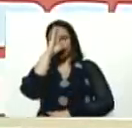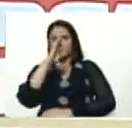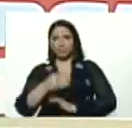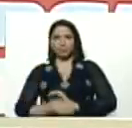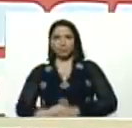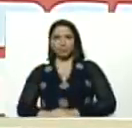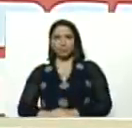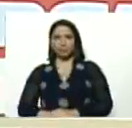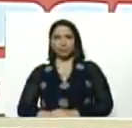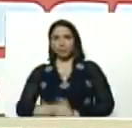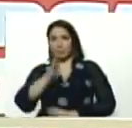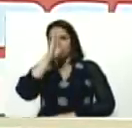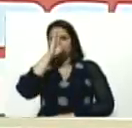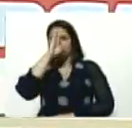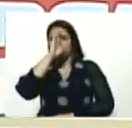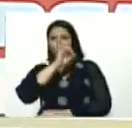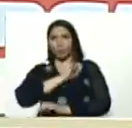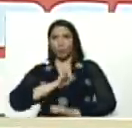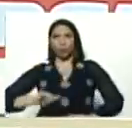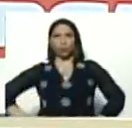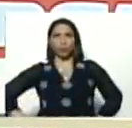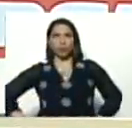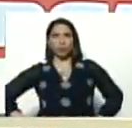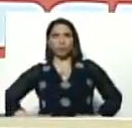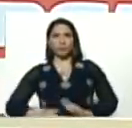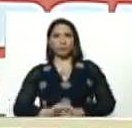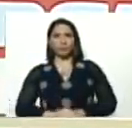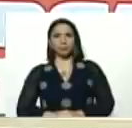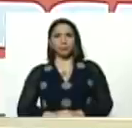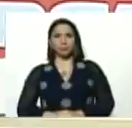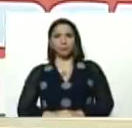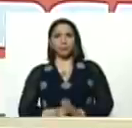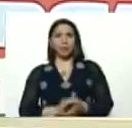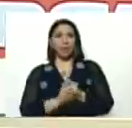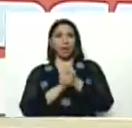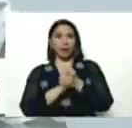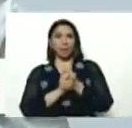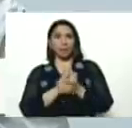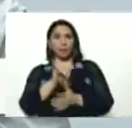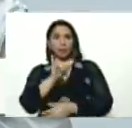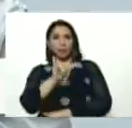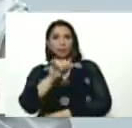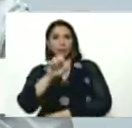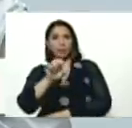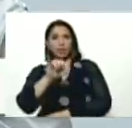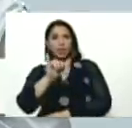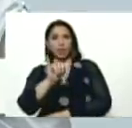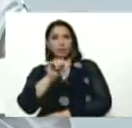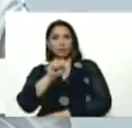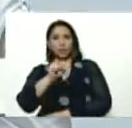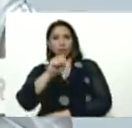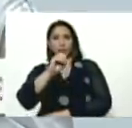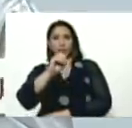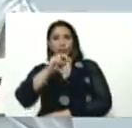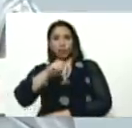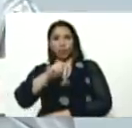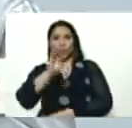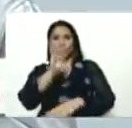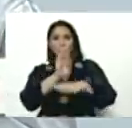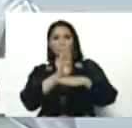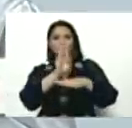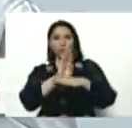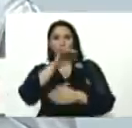Barinas Portuguesa, perdón, Barinas Portuguesa, el compañero, Jason Guzmán, Jason Guzmán, protector,